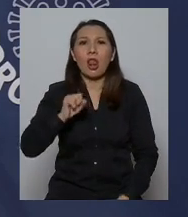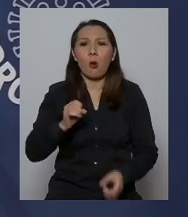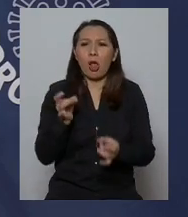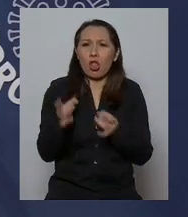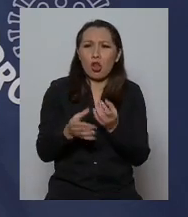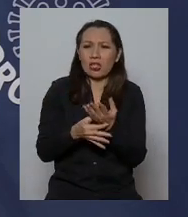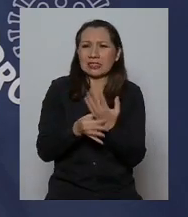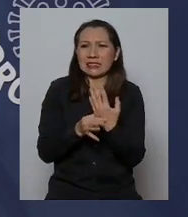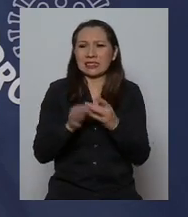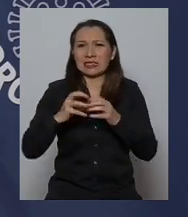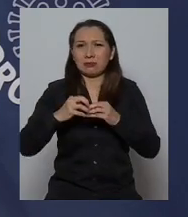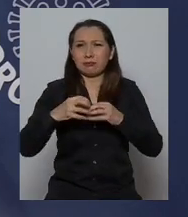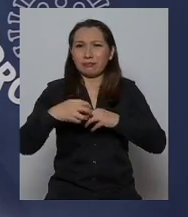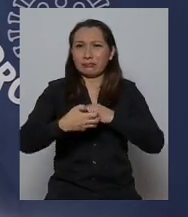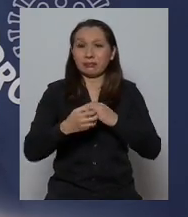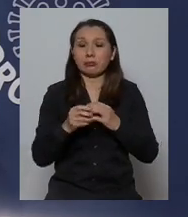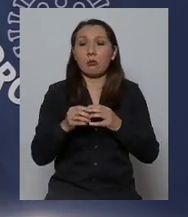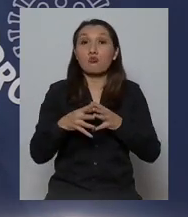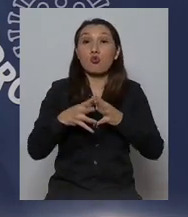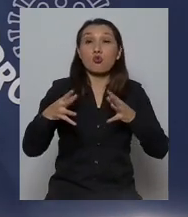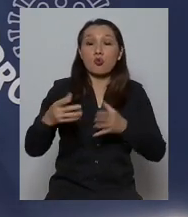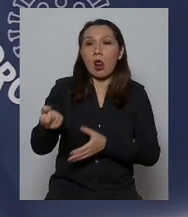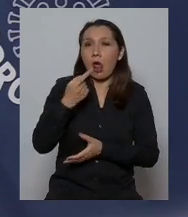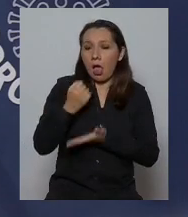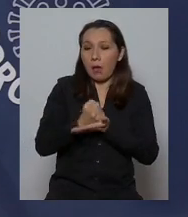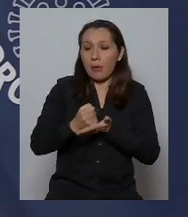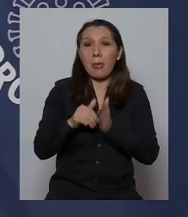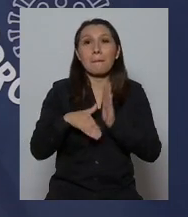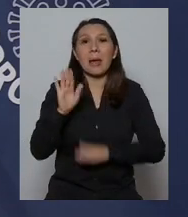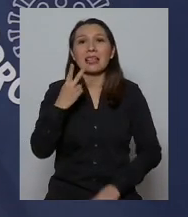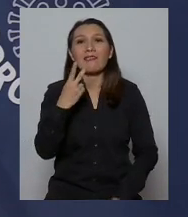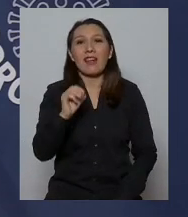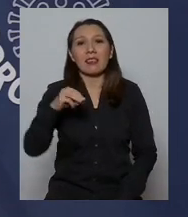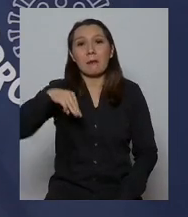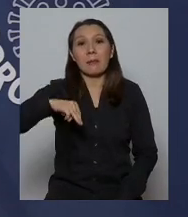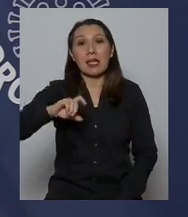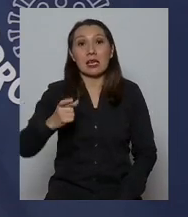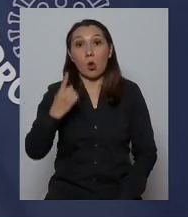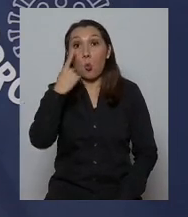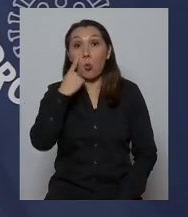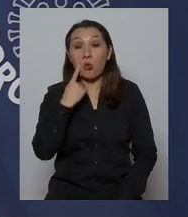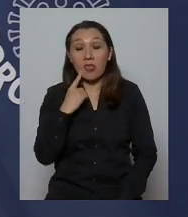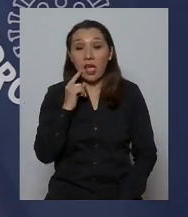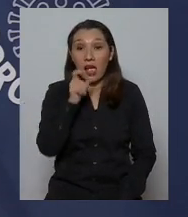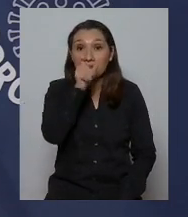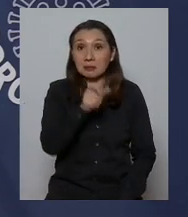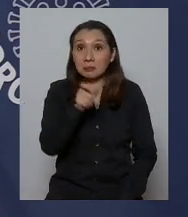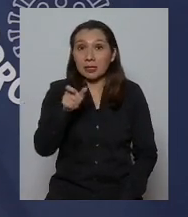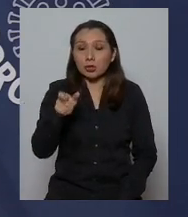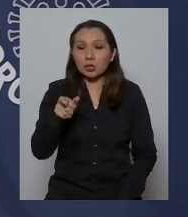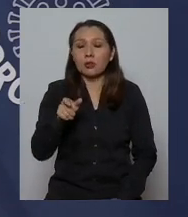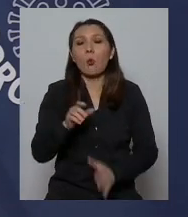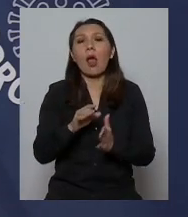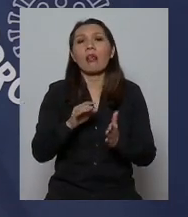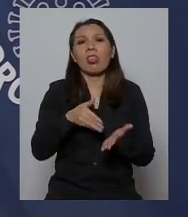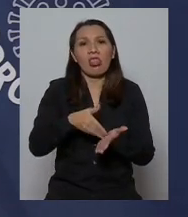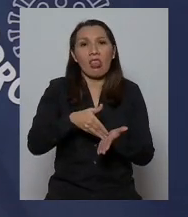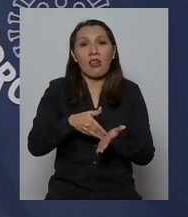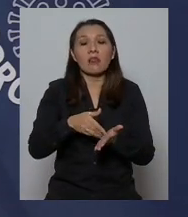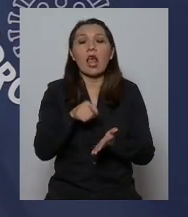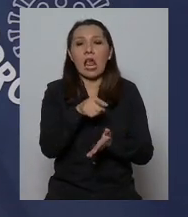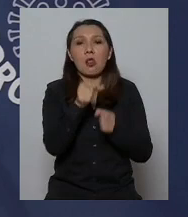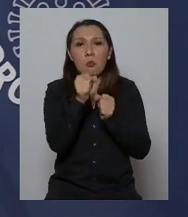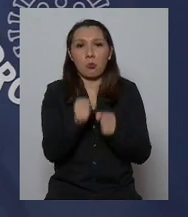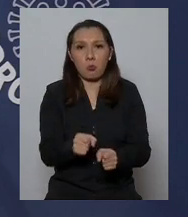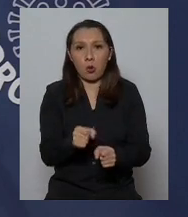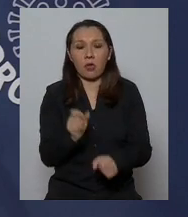cualquier otra condición, en alta dosis, más de 20 milígramos por día, a esas personas se les va a entregar, se